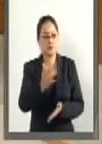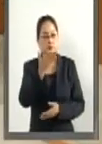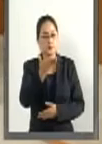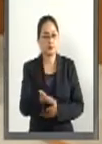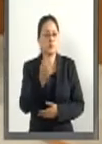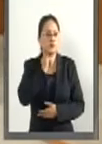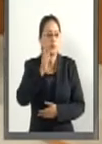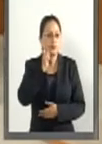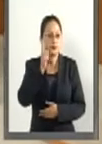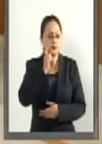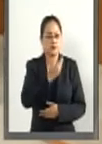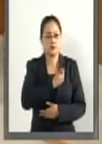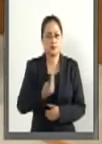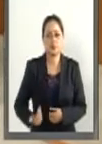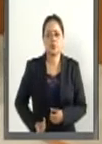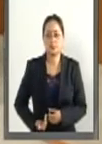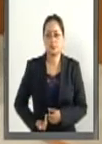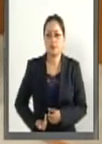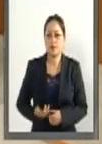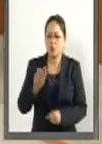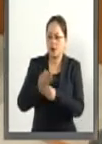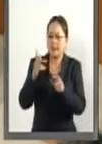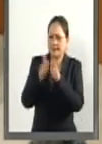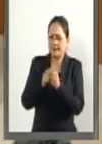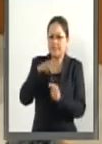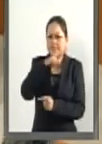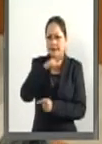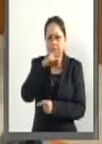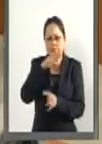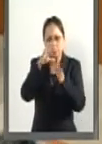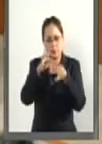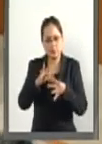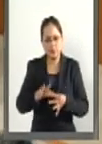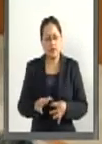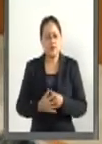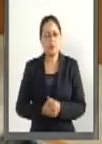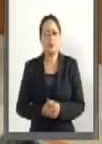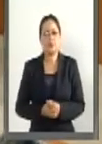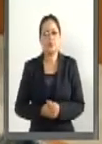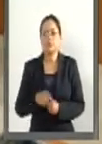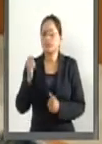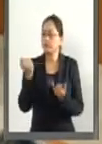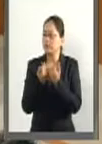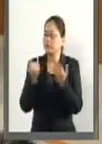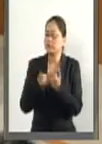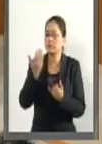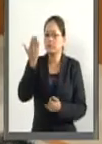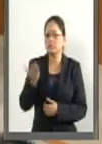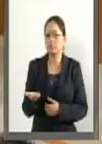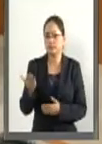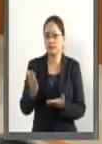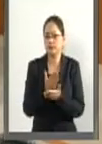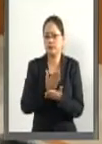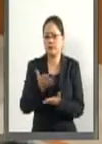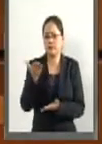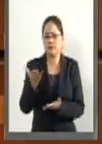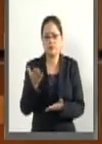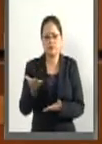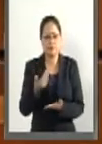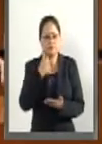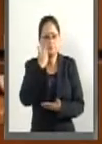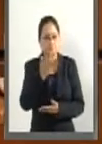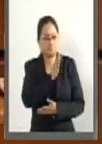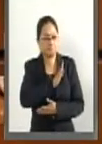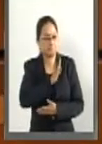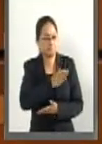señora Presidenta. Muy brevemente, de la misma manera, además de felicitar